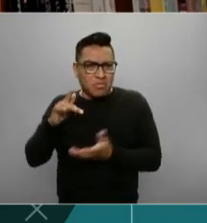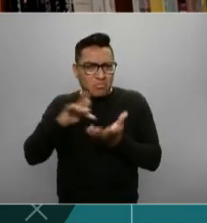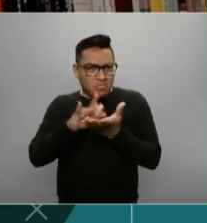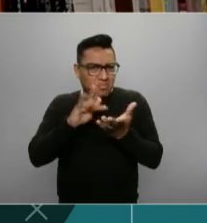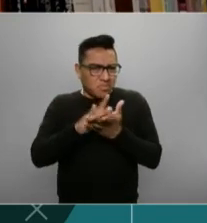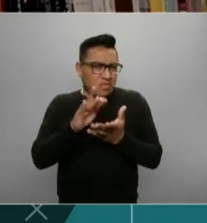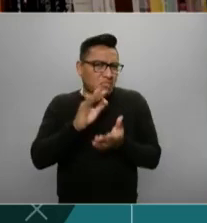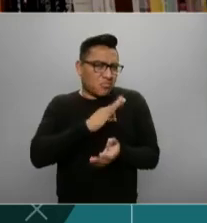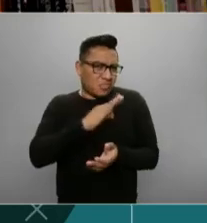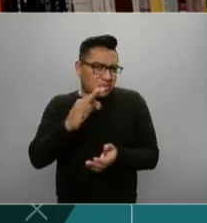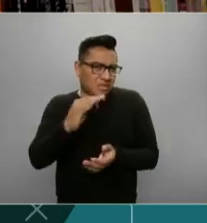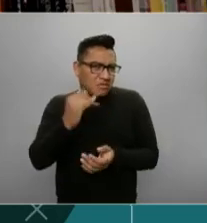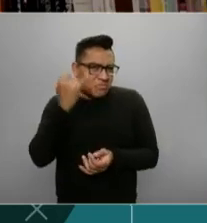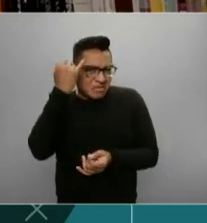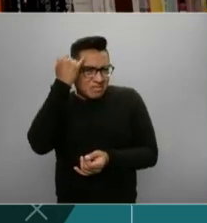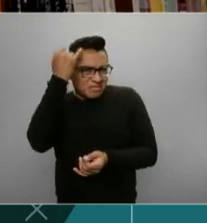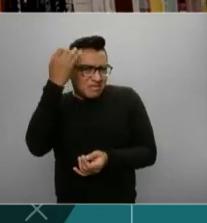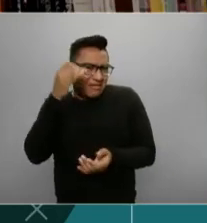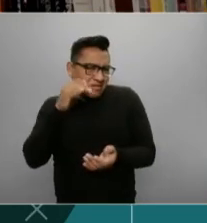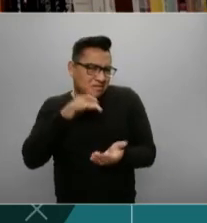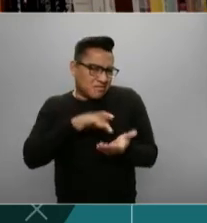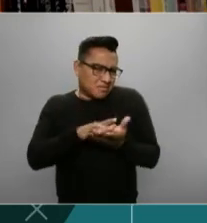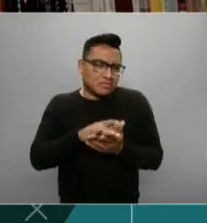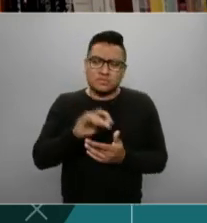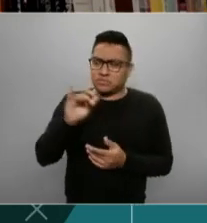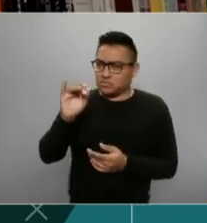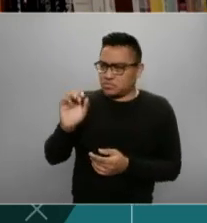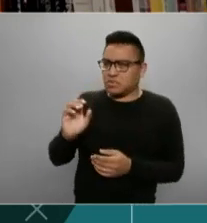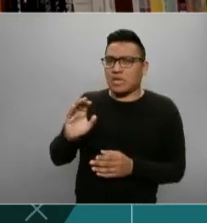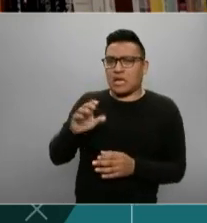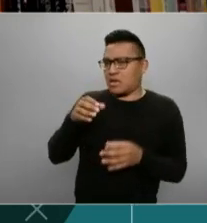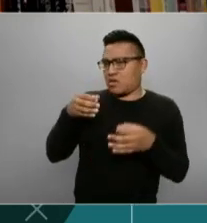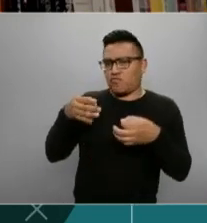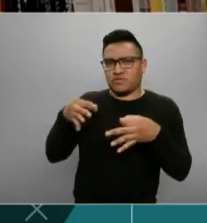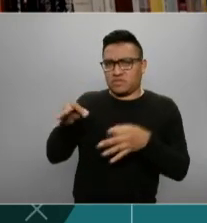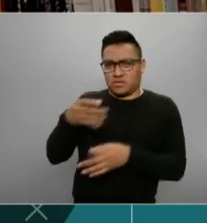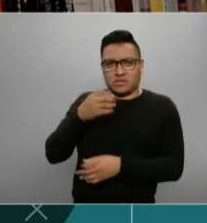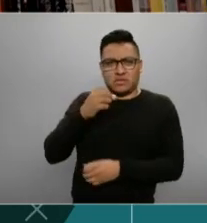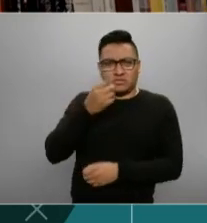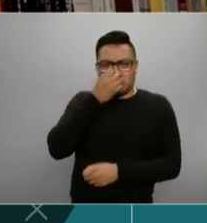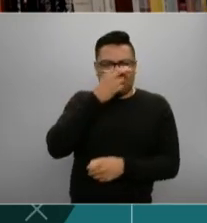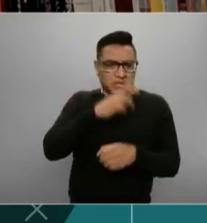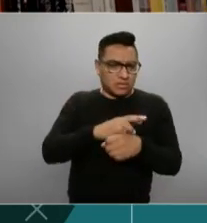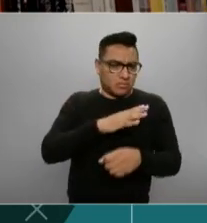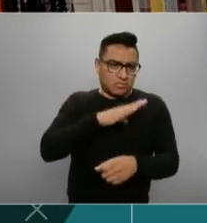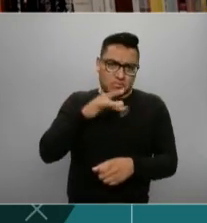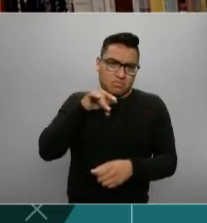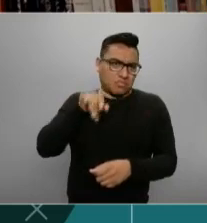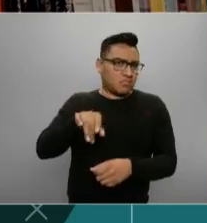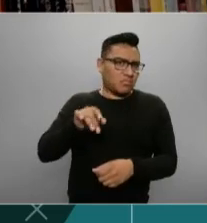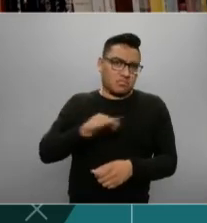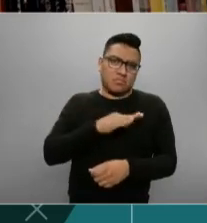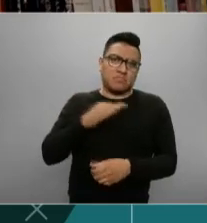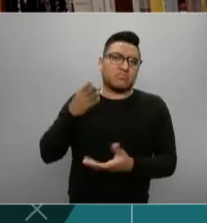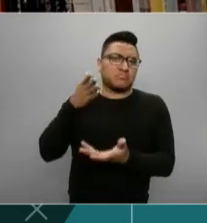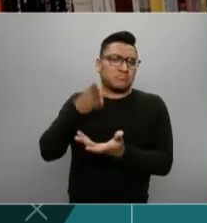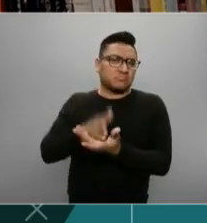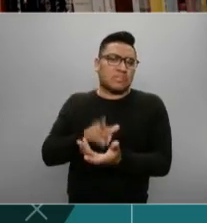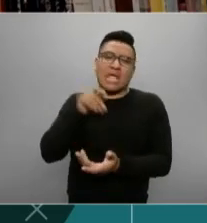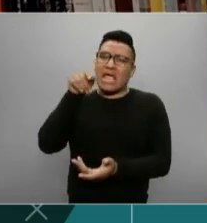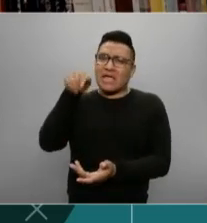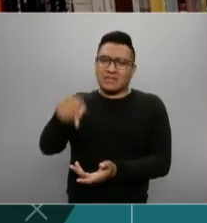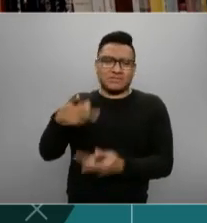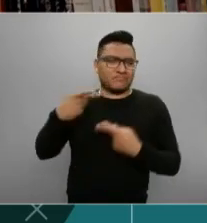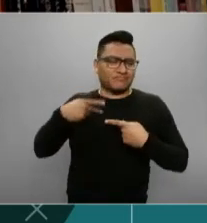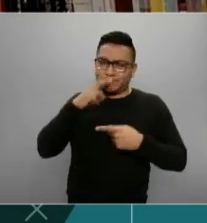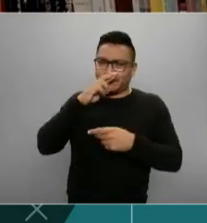respecto? Sí, claro. La resolución lo señala la oficina del secretario general. Es directamente la oficina del secretario general. Sí. Él tiene